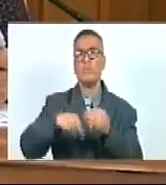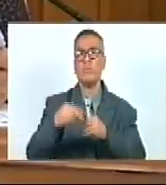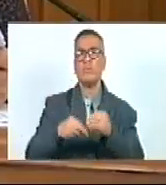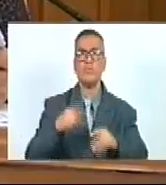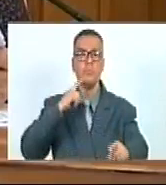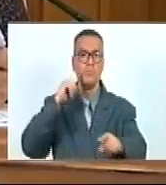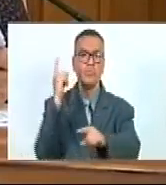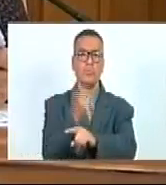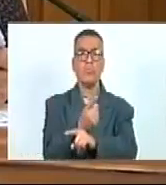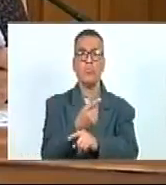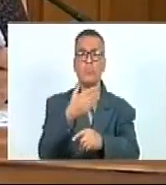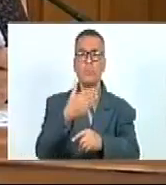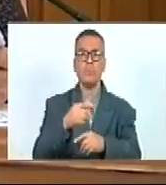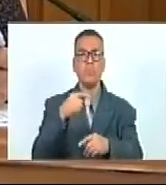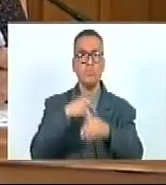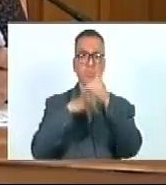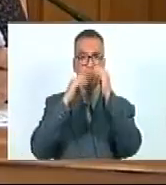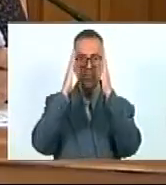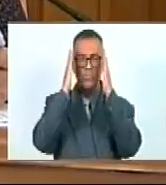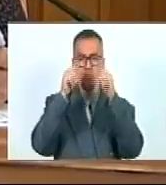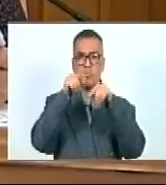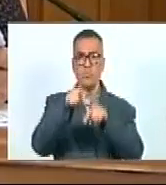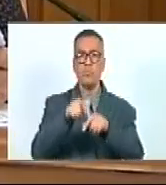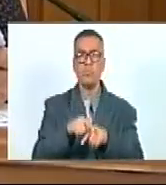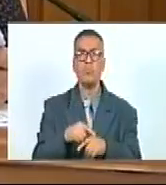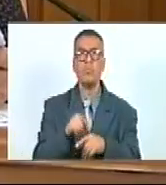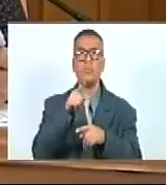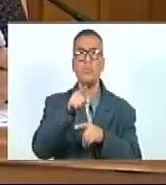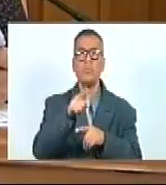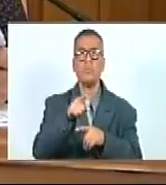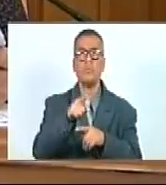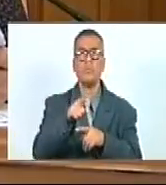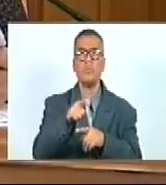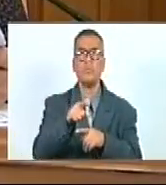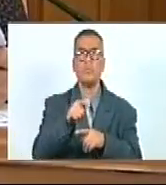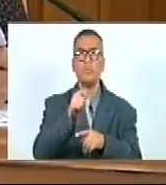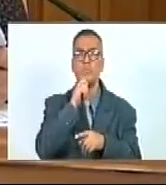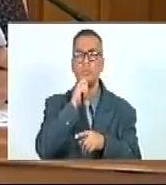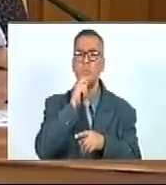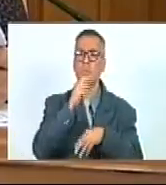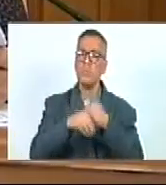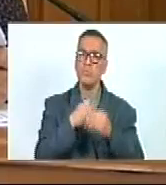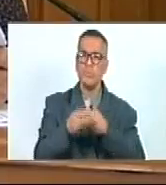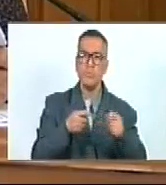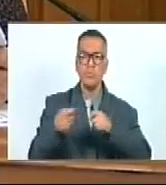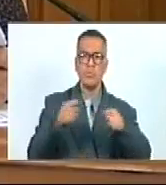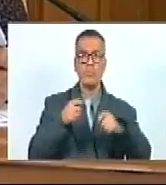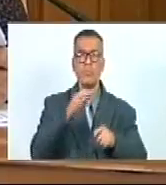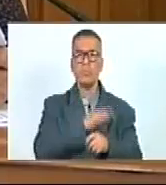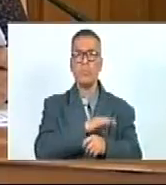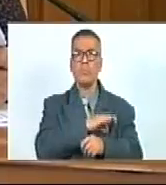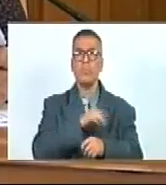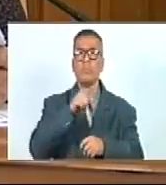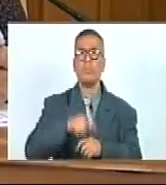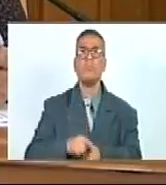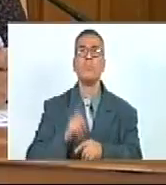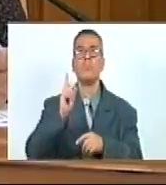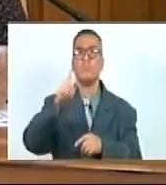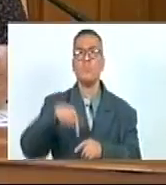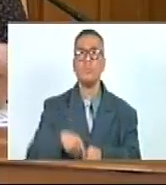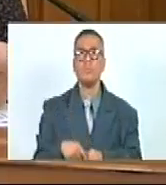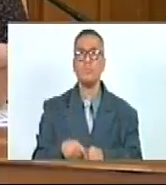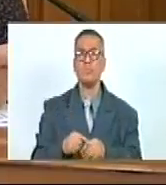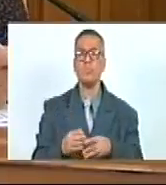están obligados a prestar la debida atención y apoyo a quienes ejercen la Contraloría Social, así como